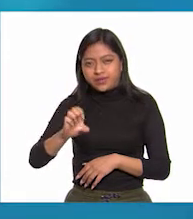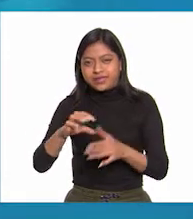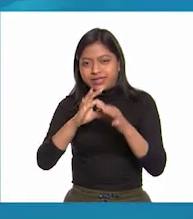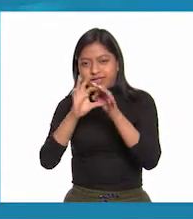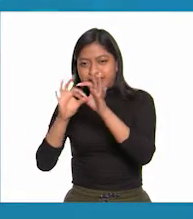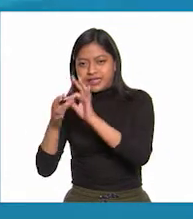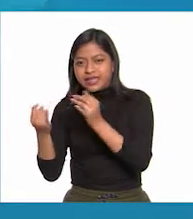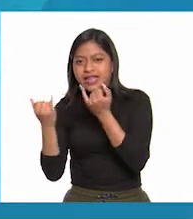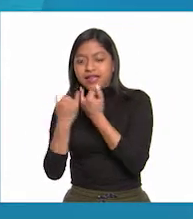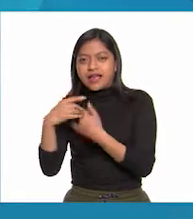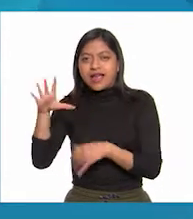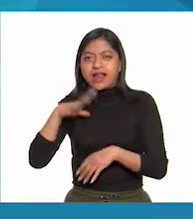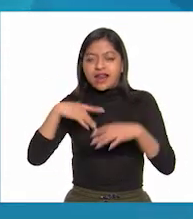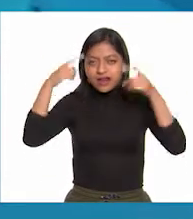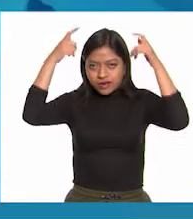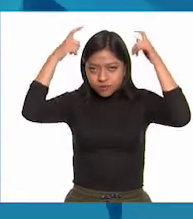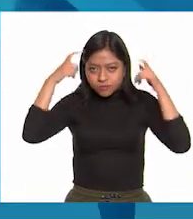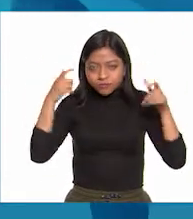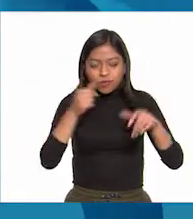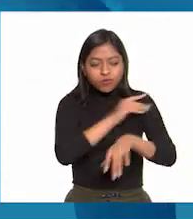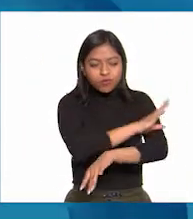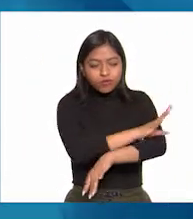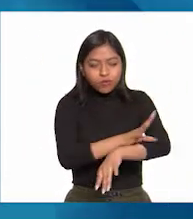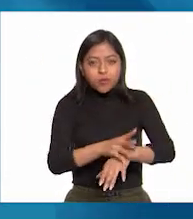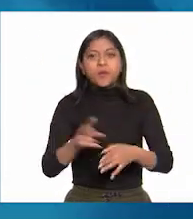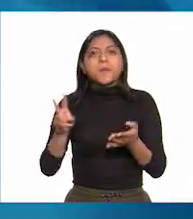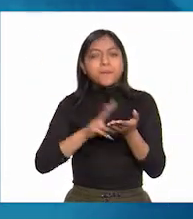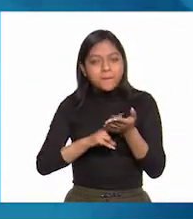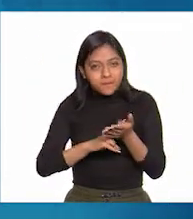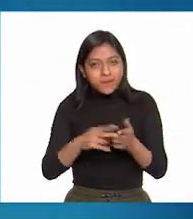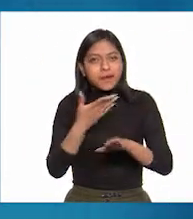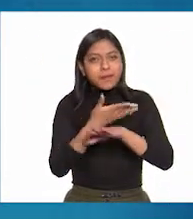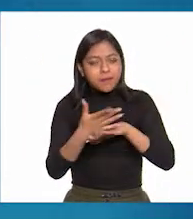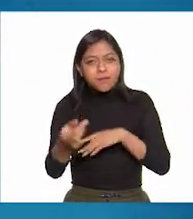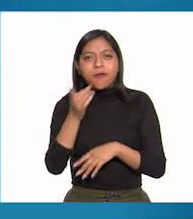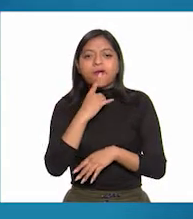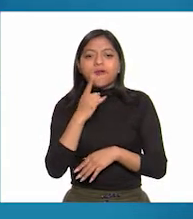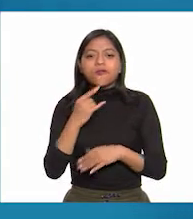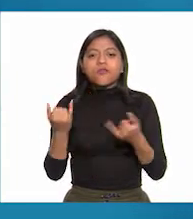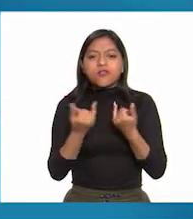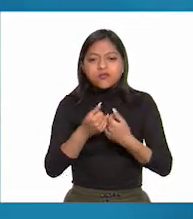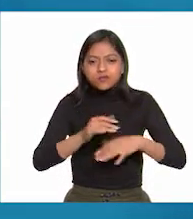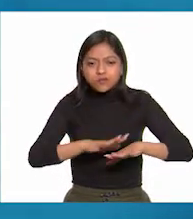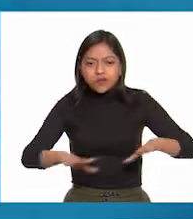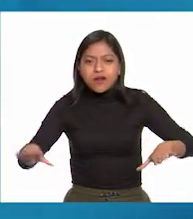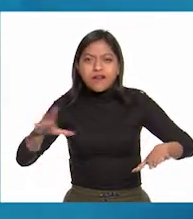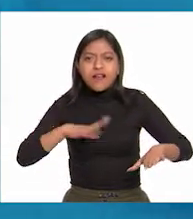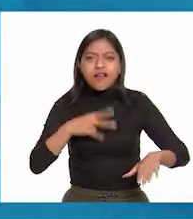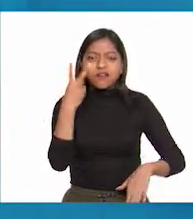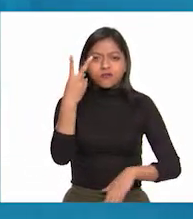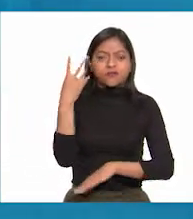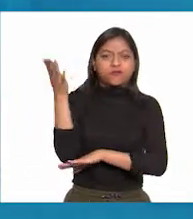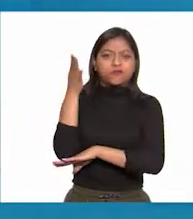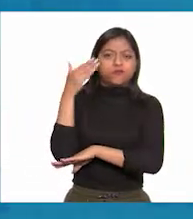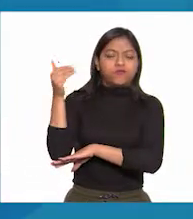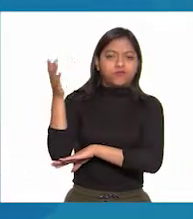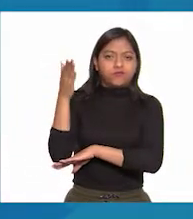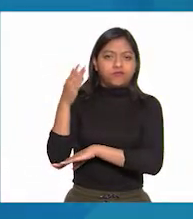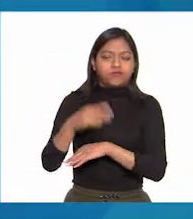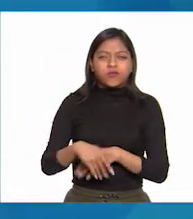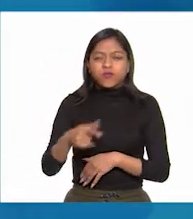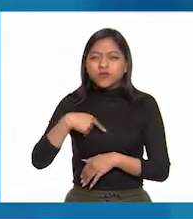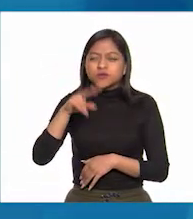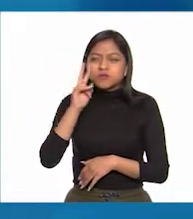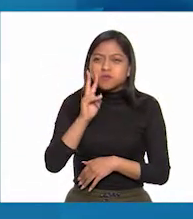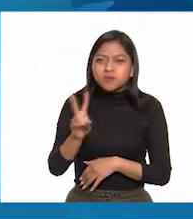sujeta su sombrero con plumas de color verde, blanco y rojo también. A sus pies hay dos banderas. Por